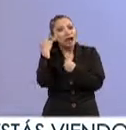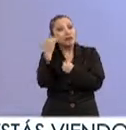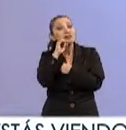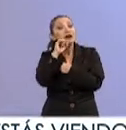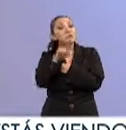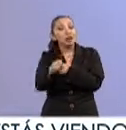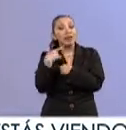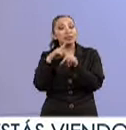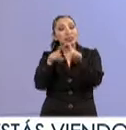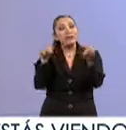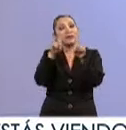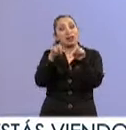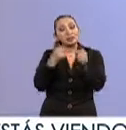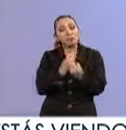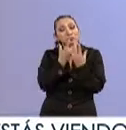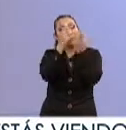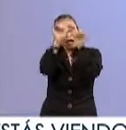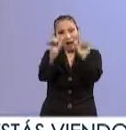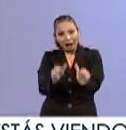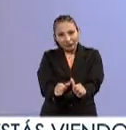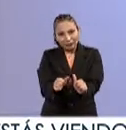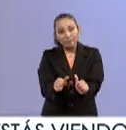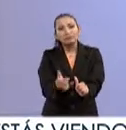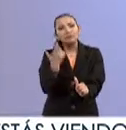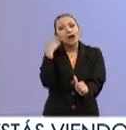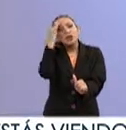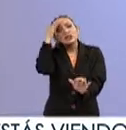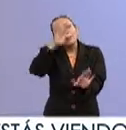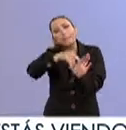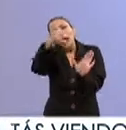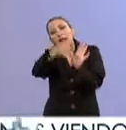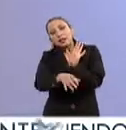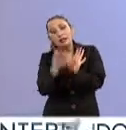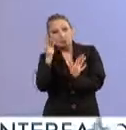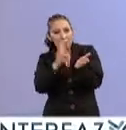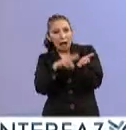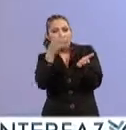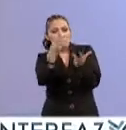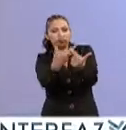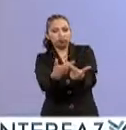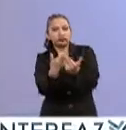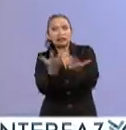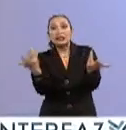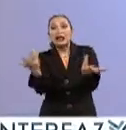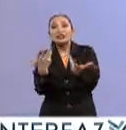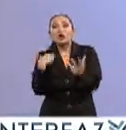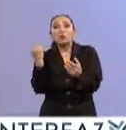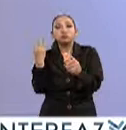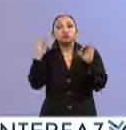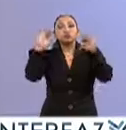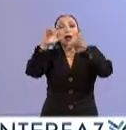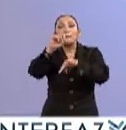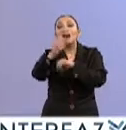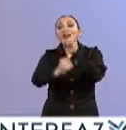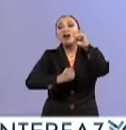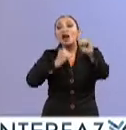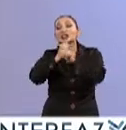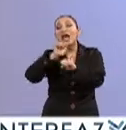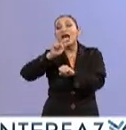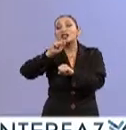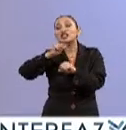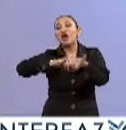también distintas expresiones artísticas para conocer y revalorar esta riqueza se llevó a cabo el coloquio 20 años de